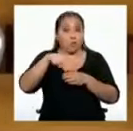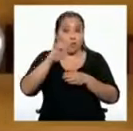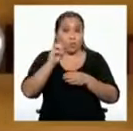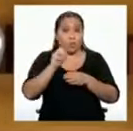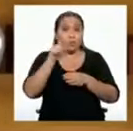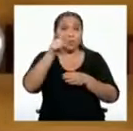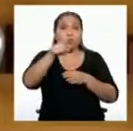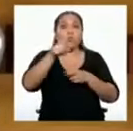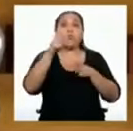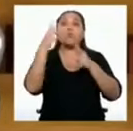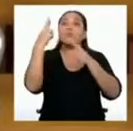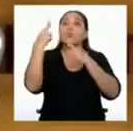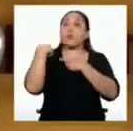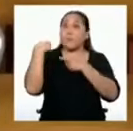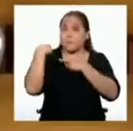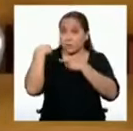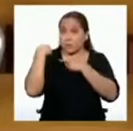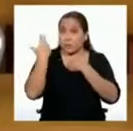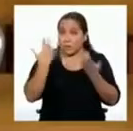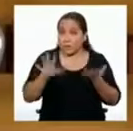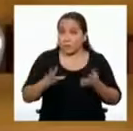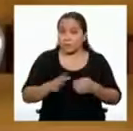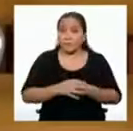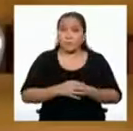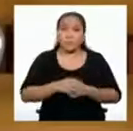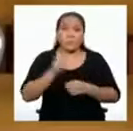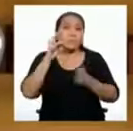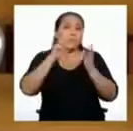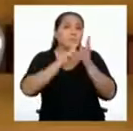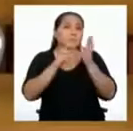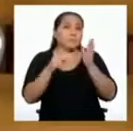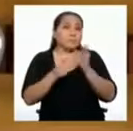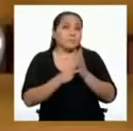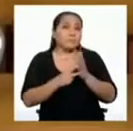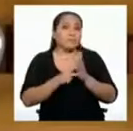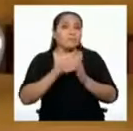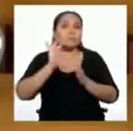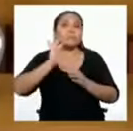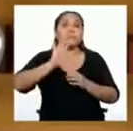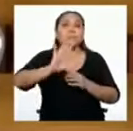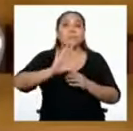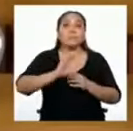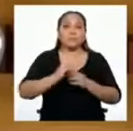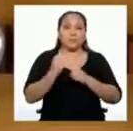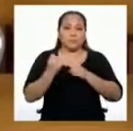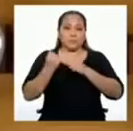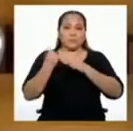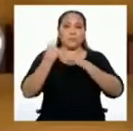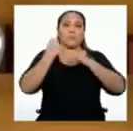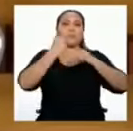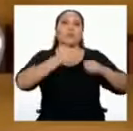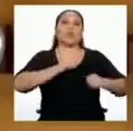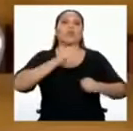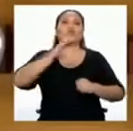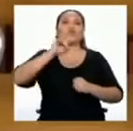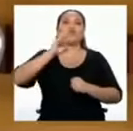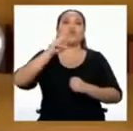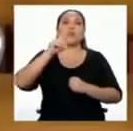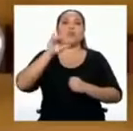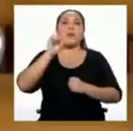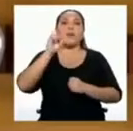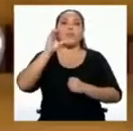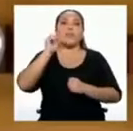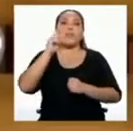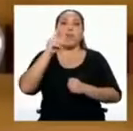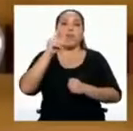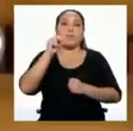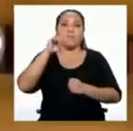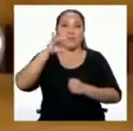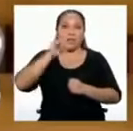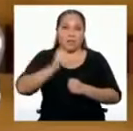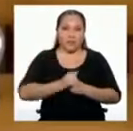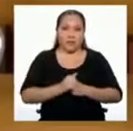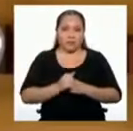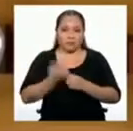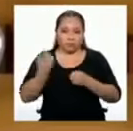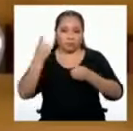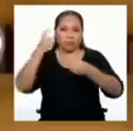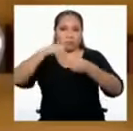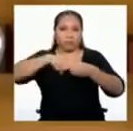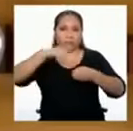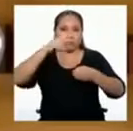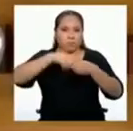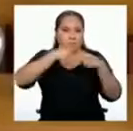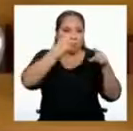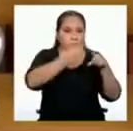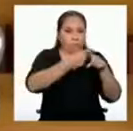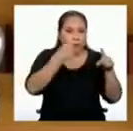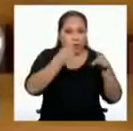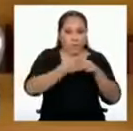un rol que cumplir. Esto significa que van a ejercer su ciudadanía de manera activa, es decir, involucrándose en los